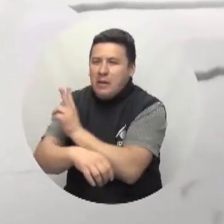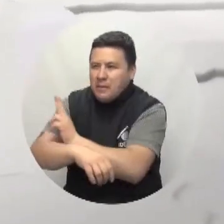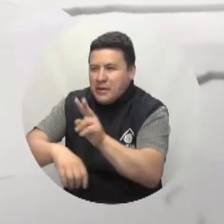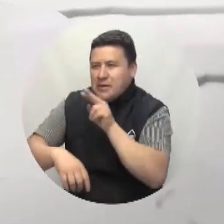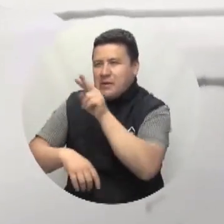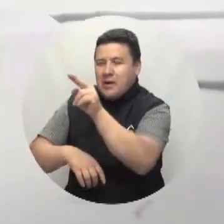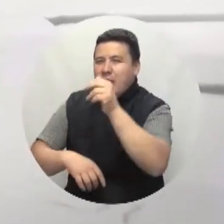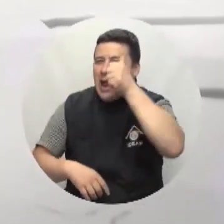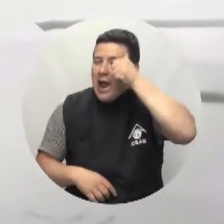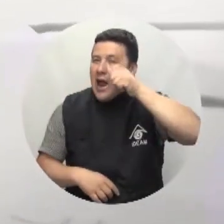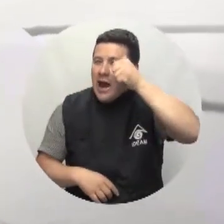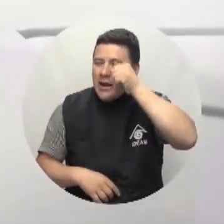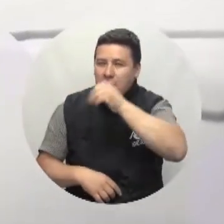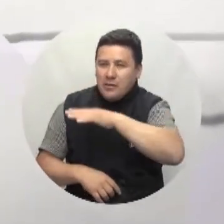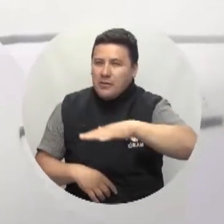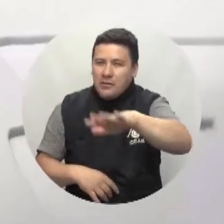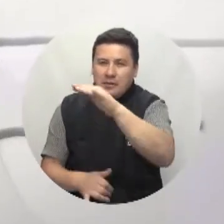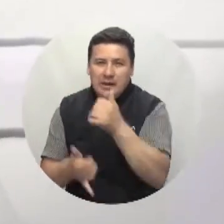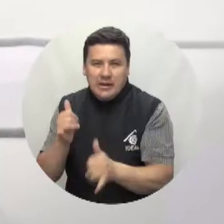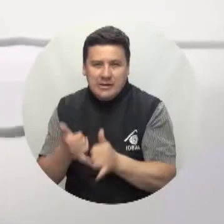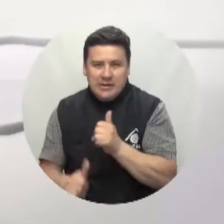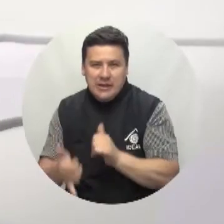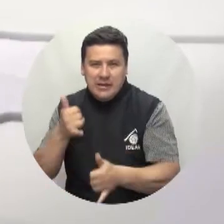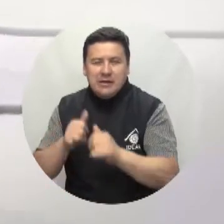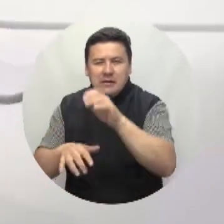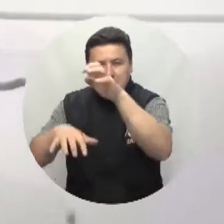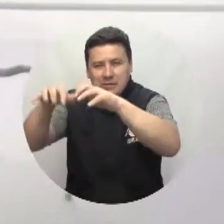Bichada, Arauca y al norte del Casanare